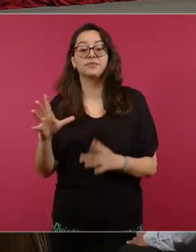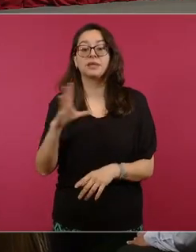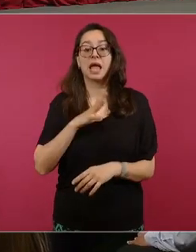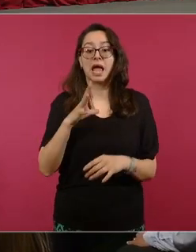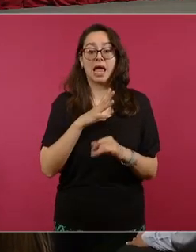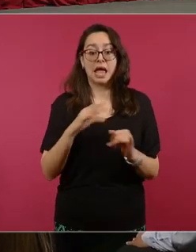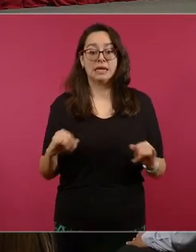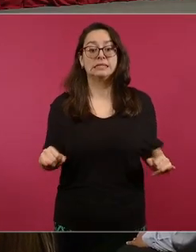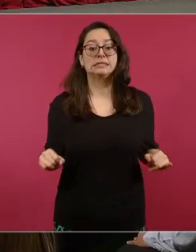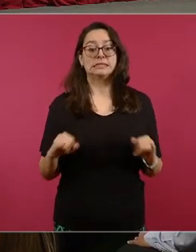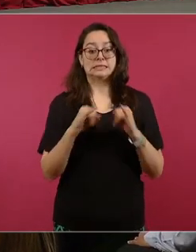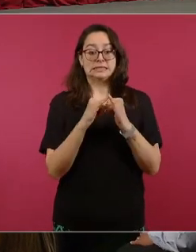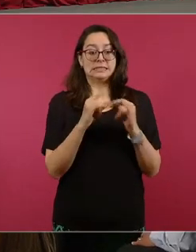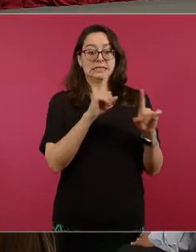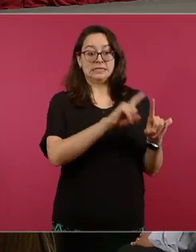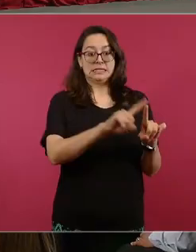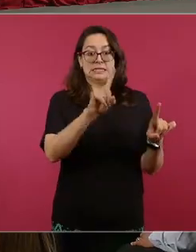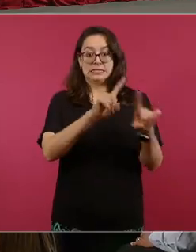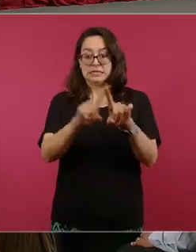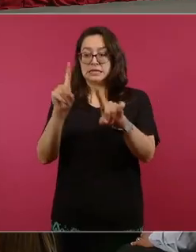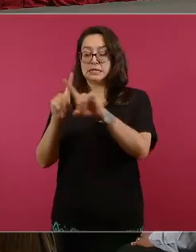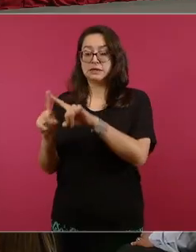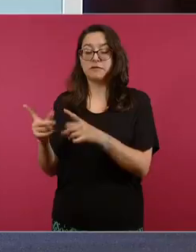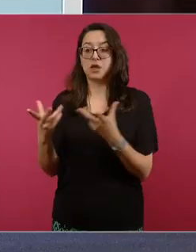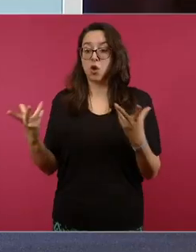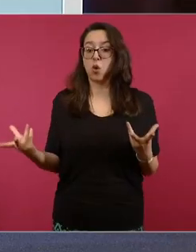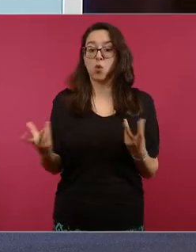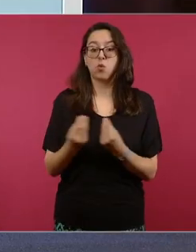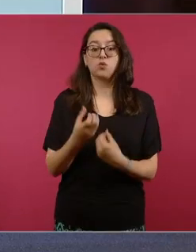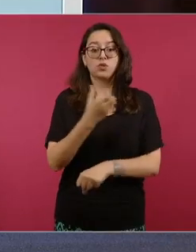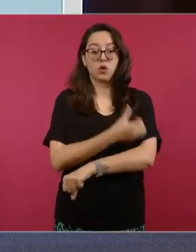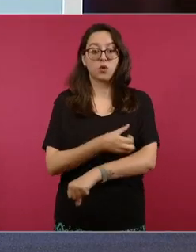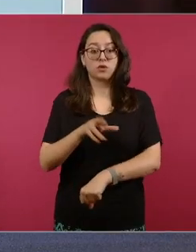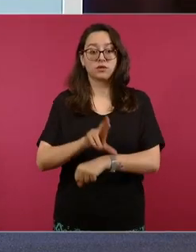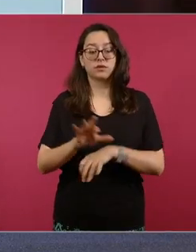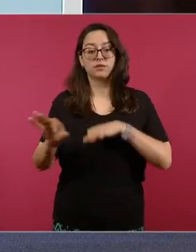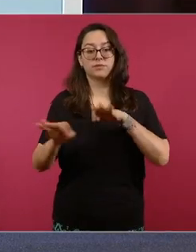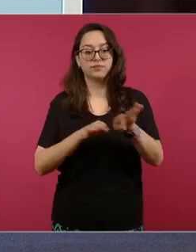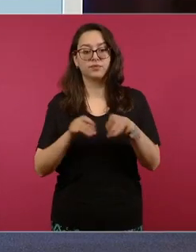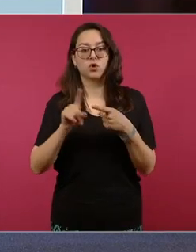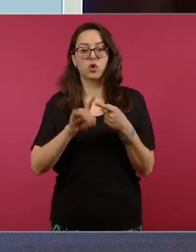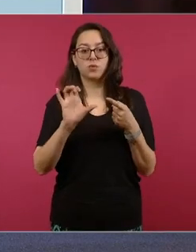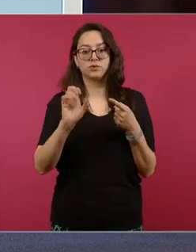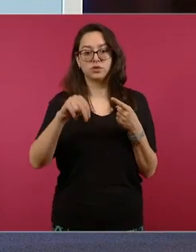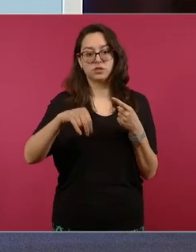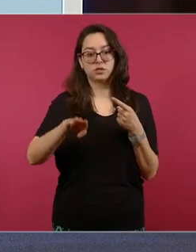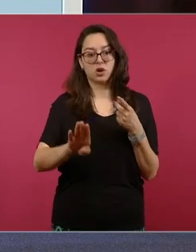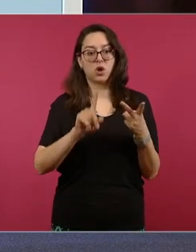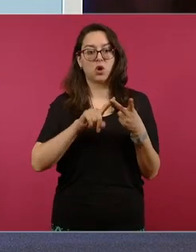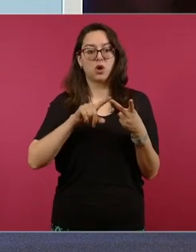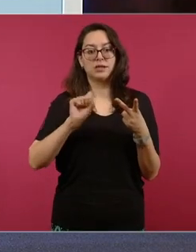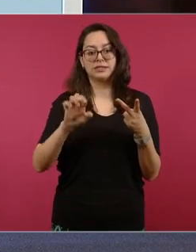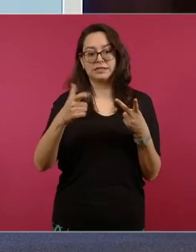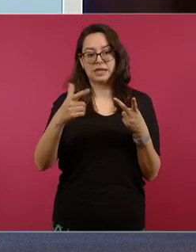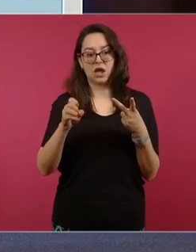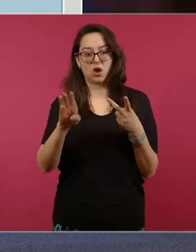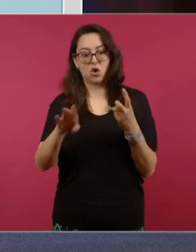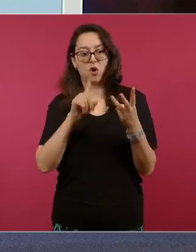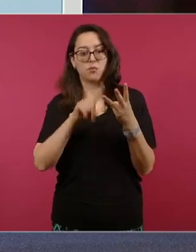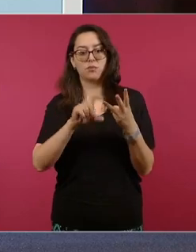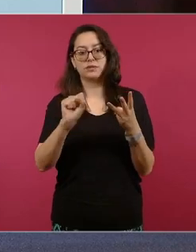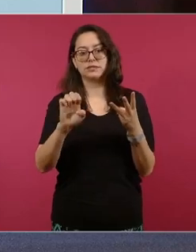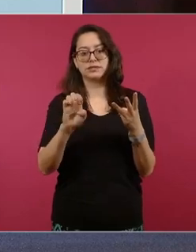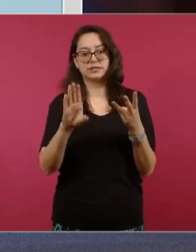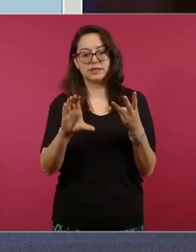que nos coordinamos y colaboramos la comisión nacional de búsqueda gobernación bienestar y